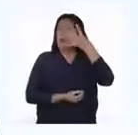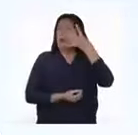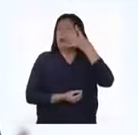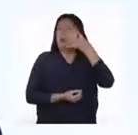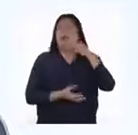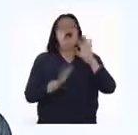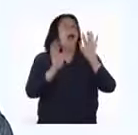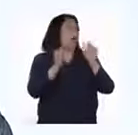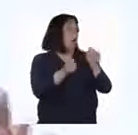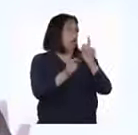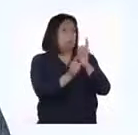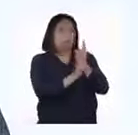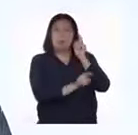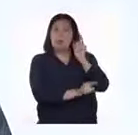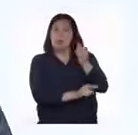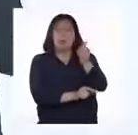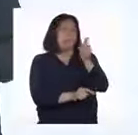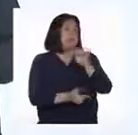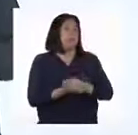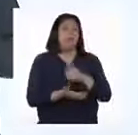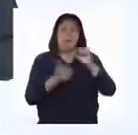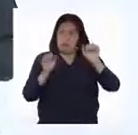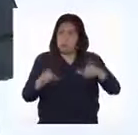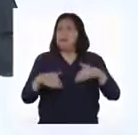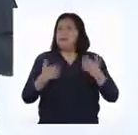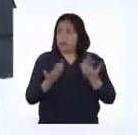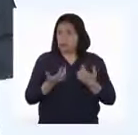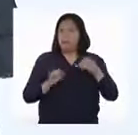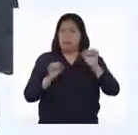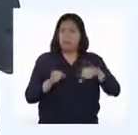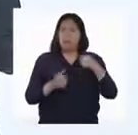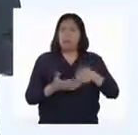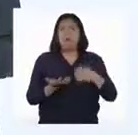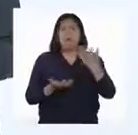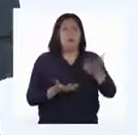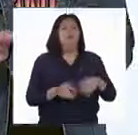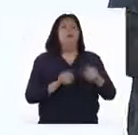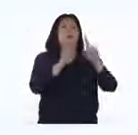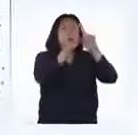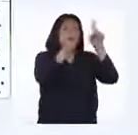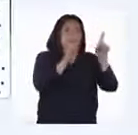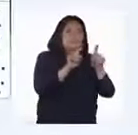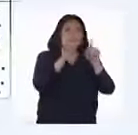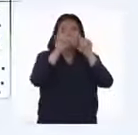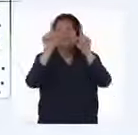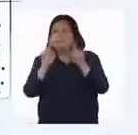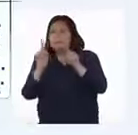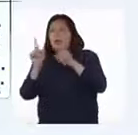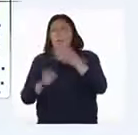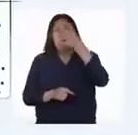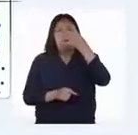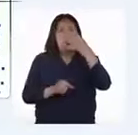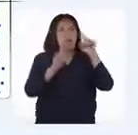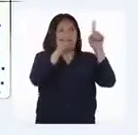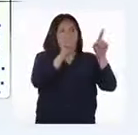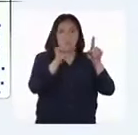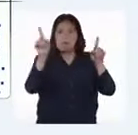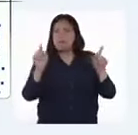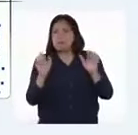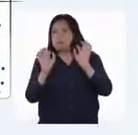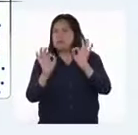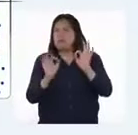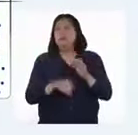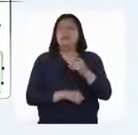Ya, muy bien. Excelente. Podemos dividirlos en partes o sectores. En cuatro, como sugiere Luis.